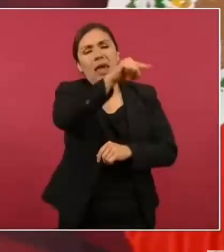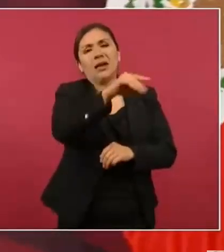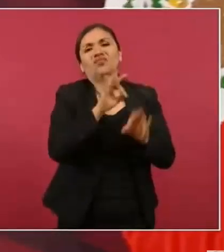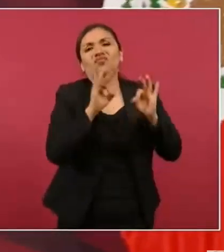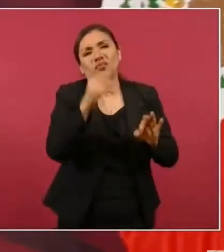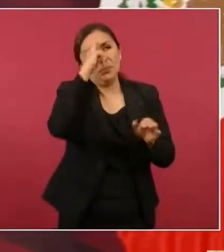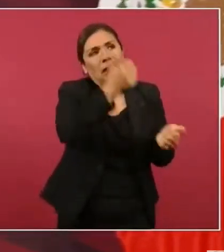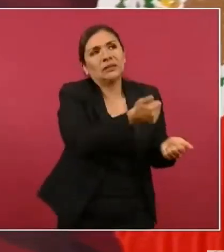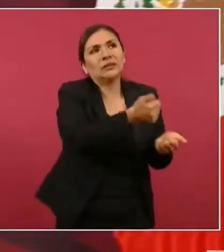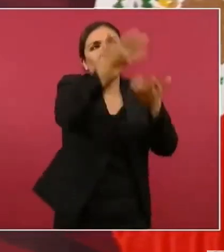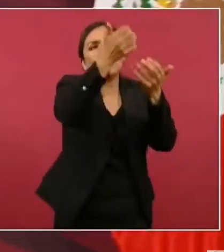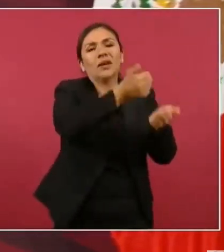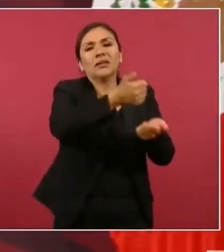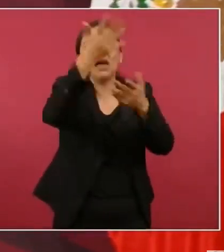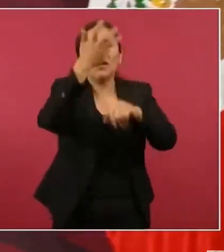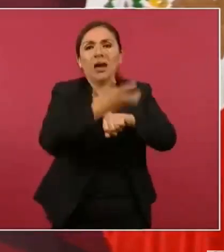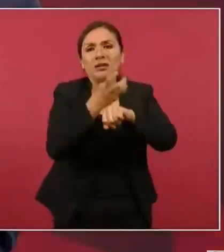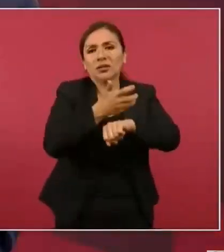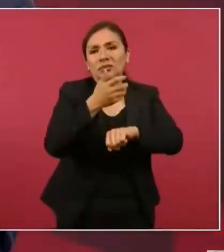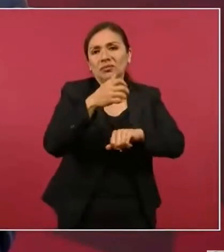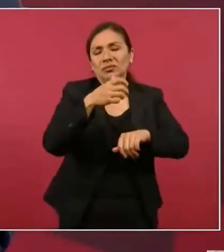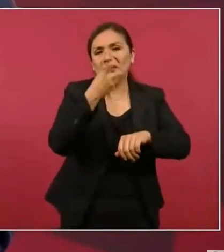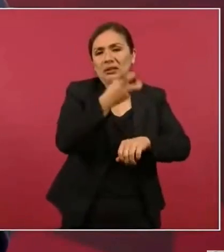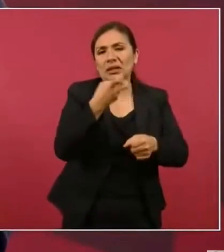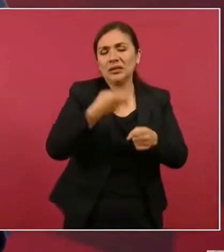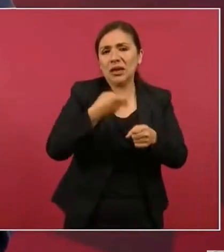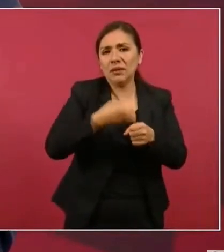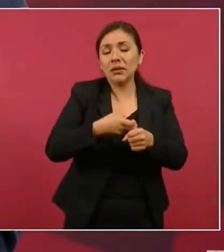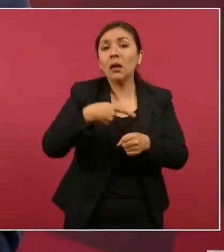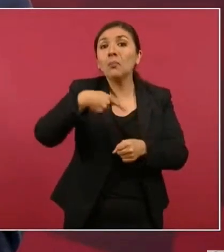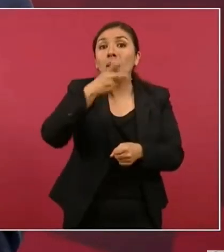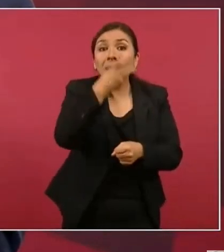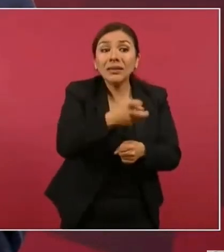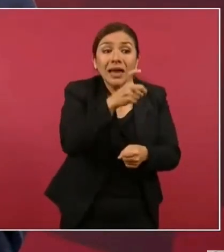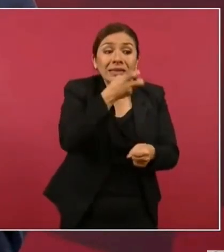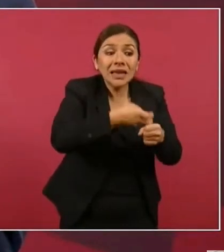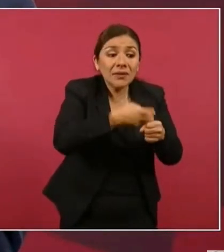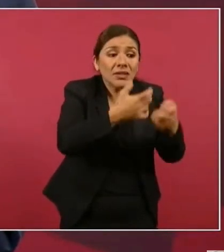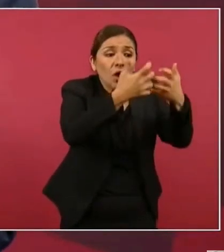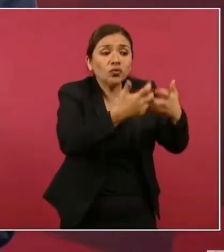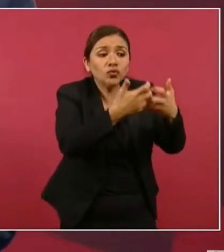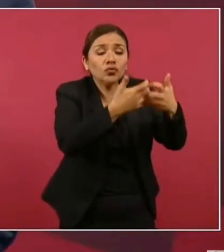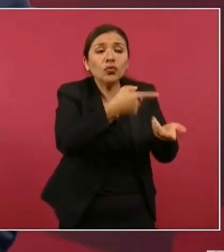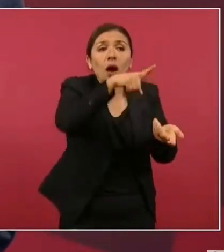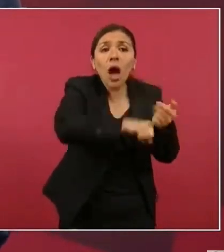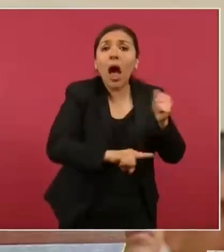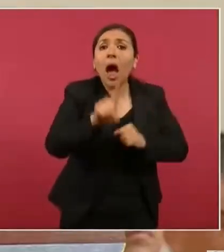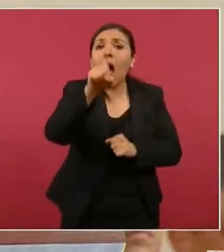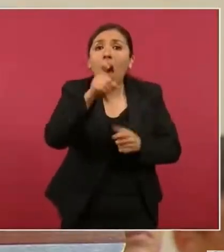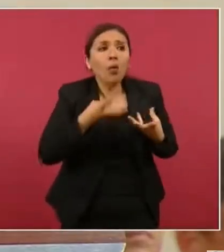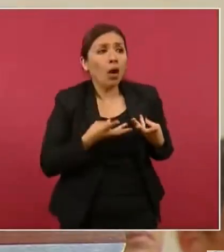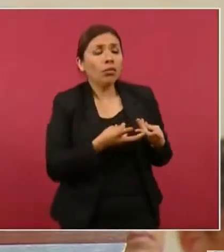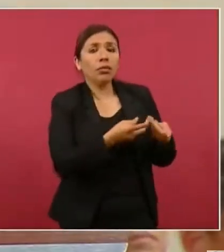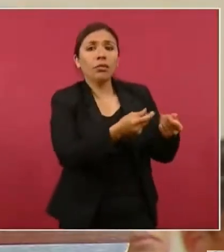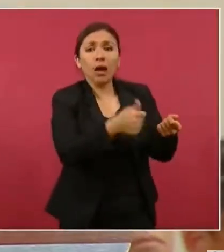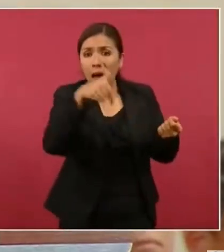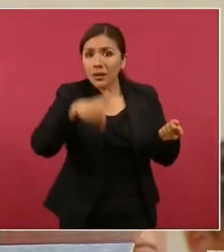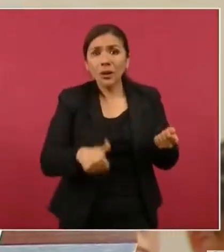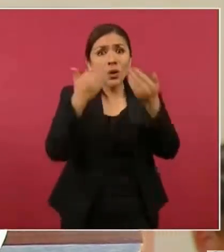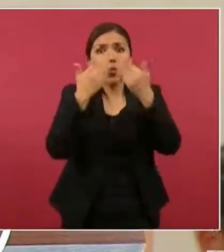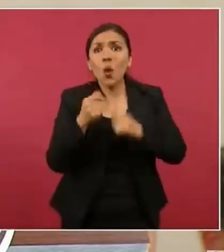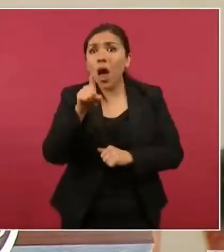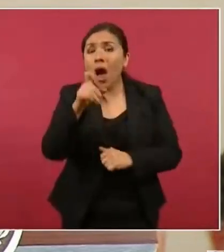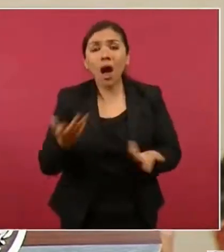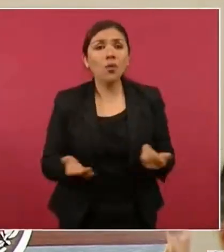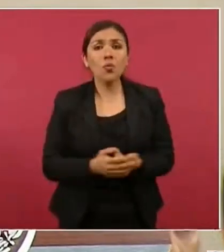exportar la cerveza, pero es exportar agua. Y no tenemos agua, comprometieron el